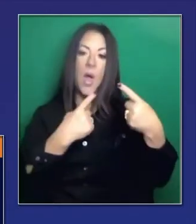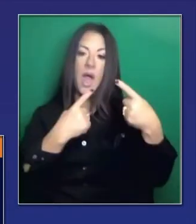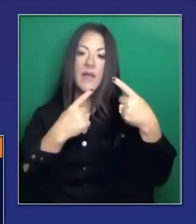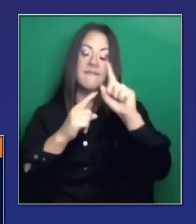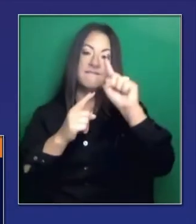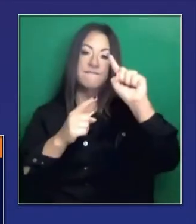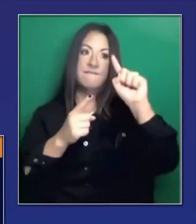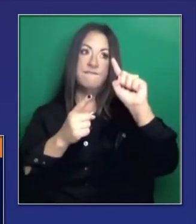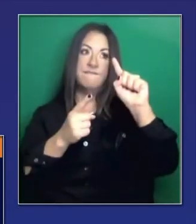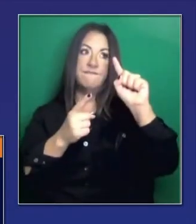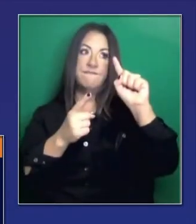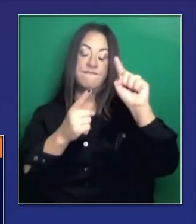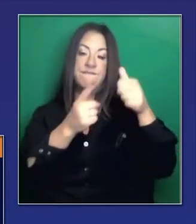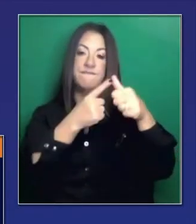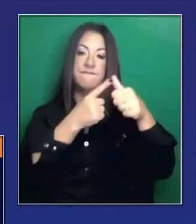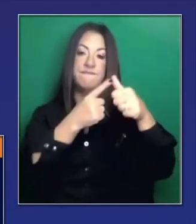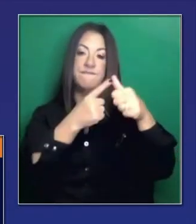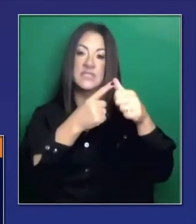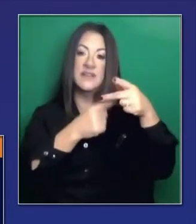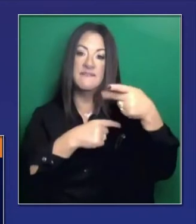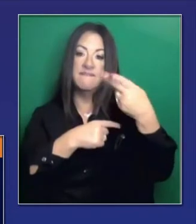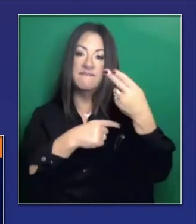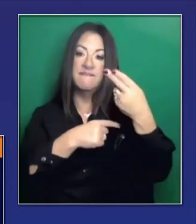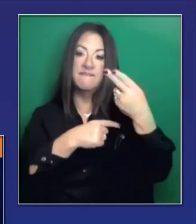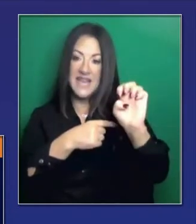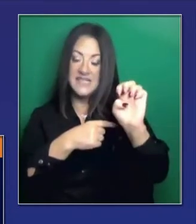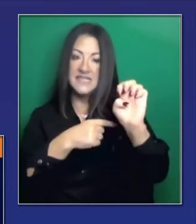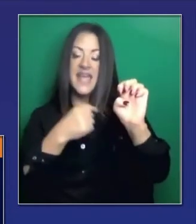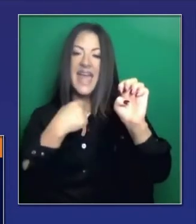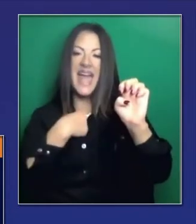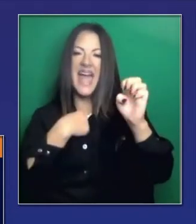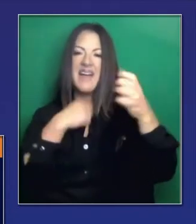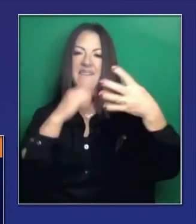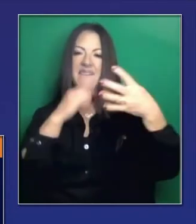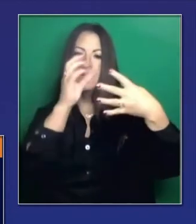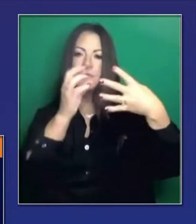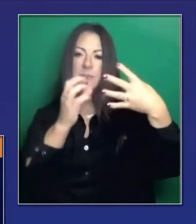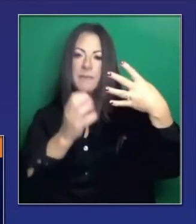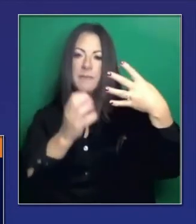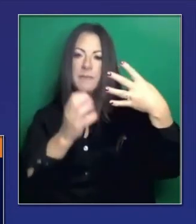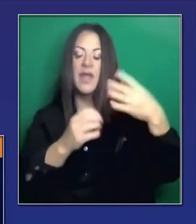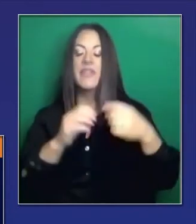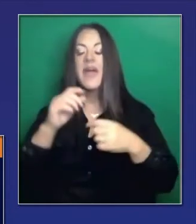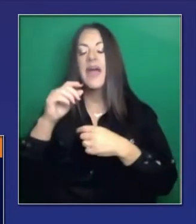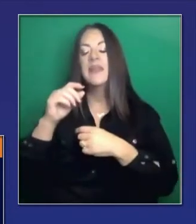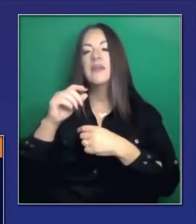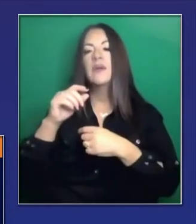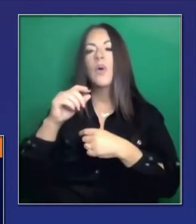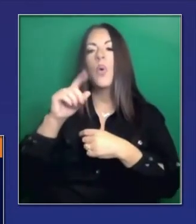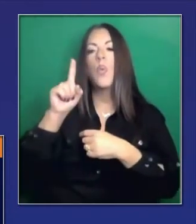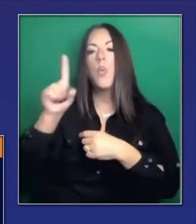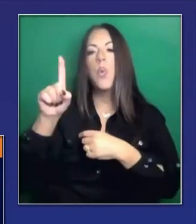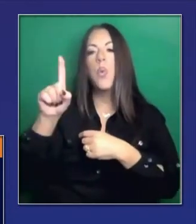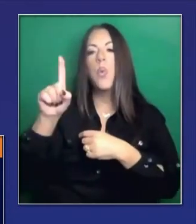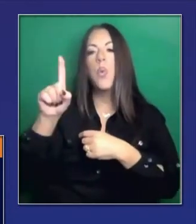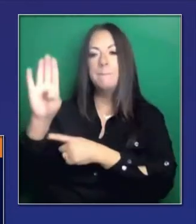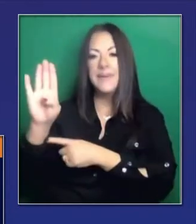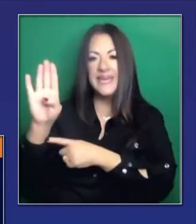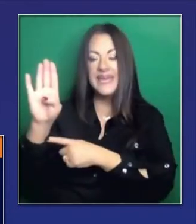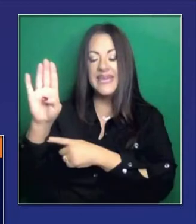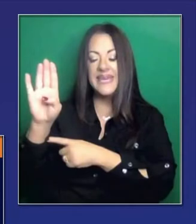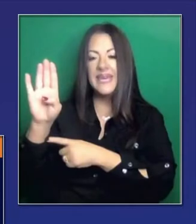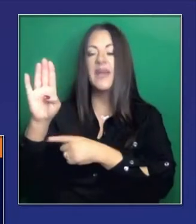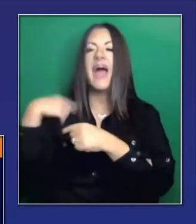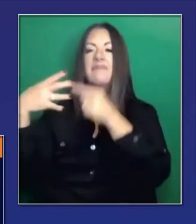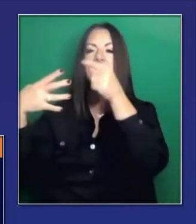niveles. Dentro de cada fase hay distintos niveles. Aquí están los niveles de fase 1B, 75, personas de